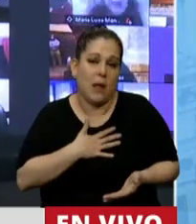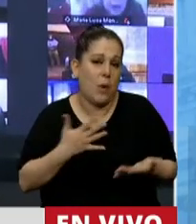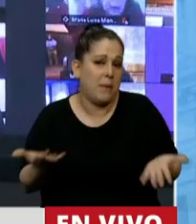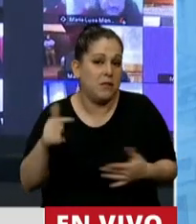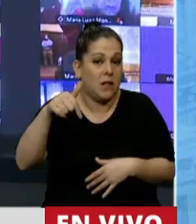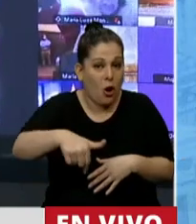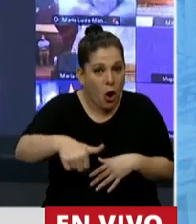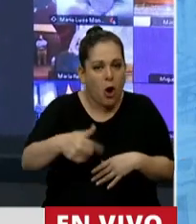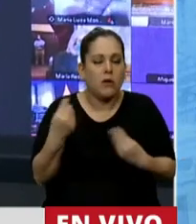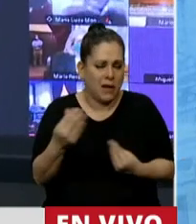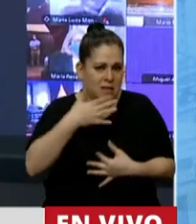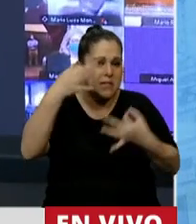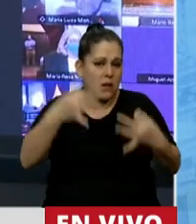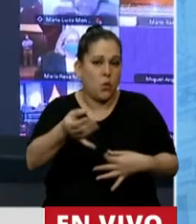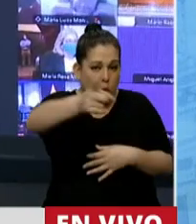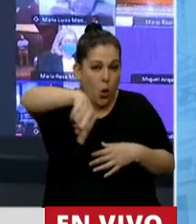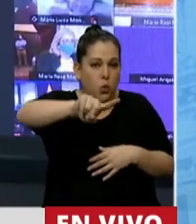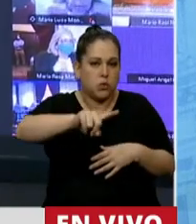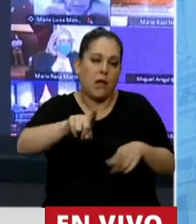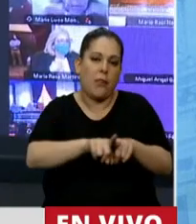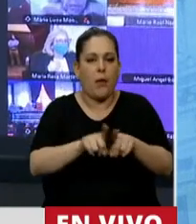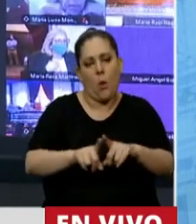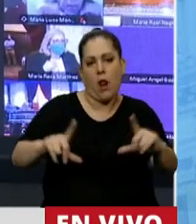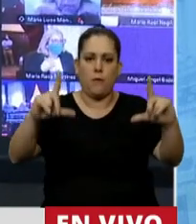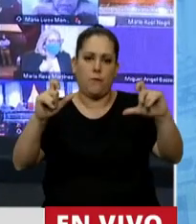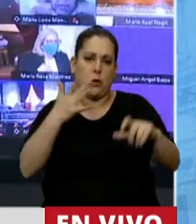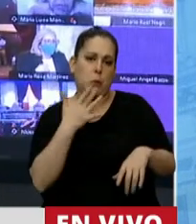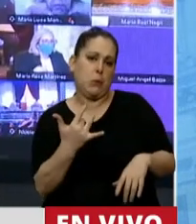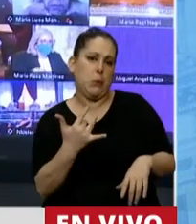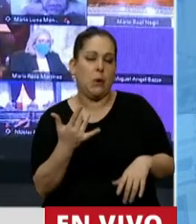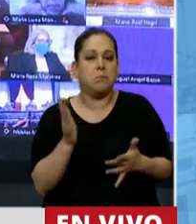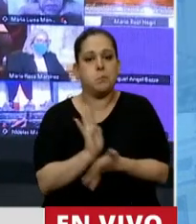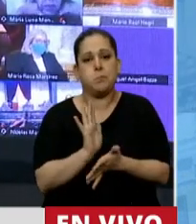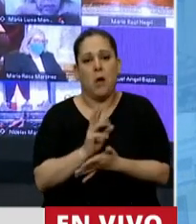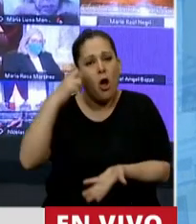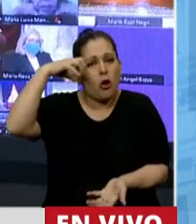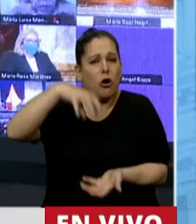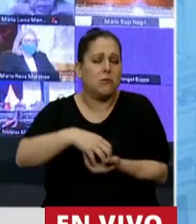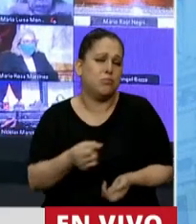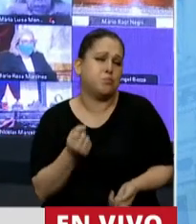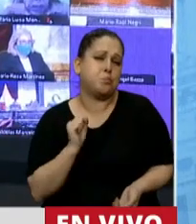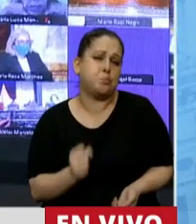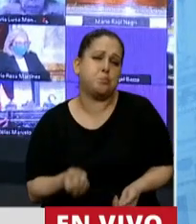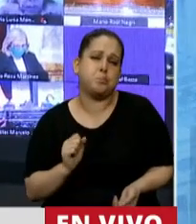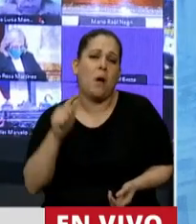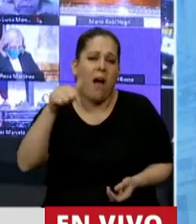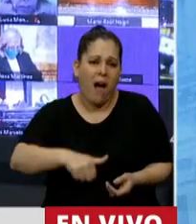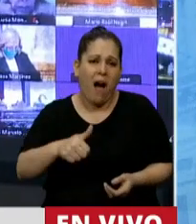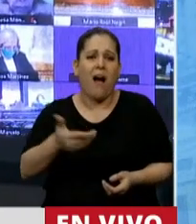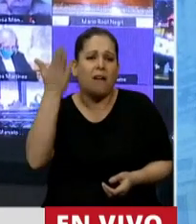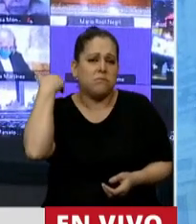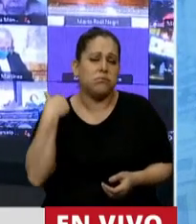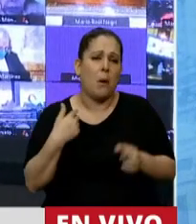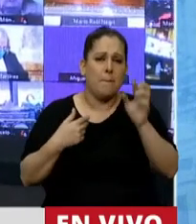esta noche seguramente ustedes se van a llevar esa foto sepia. Que este Congreso ya lo vio. Acá se aplaudió la pacificación